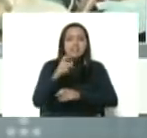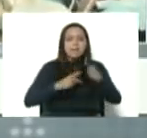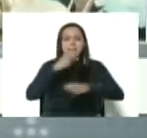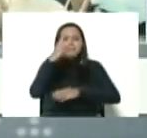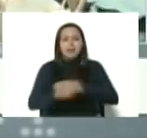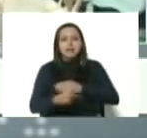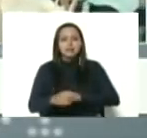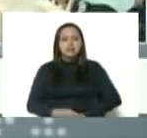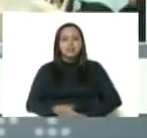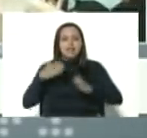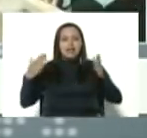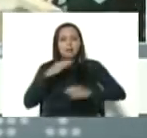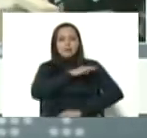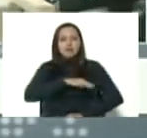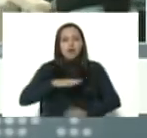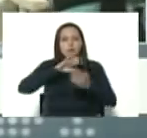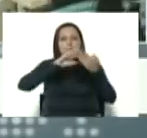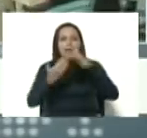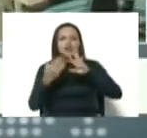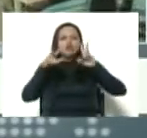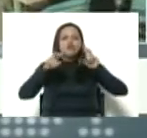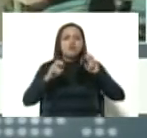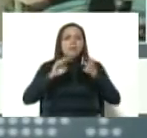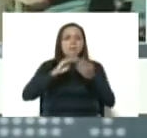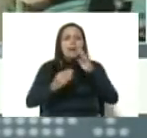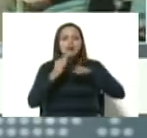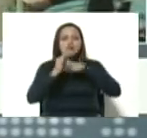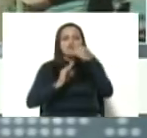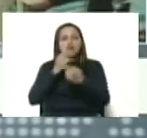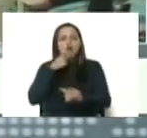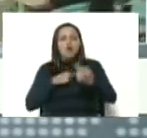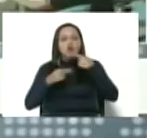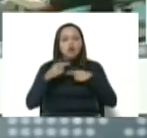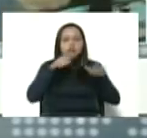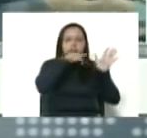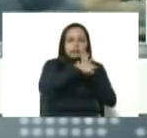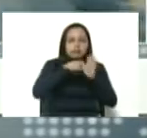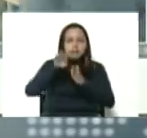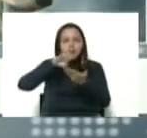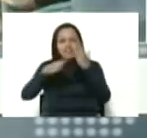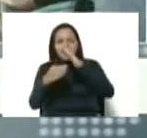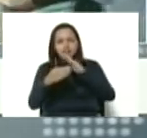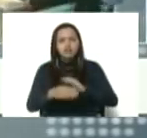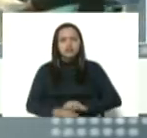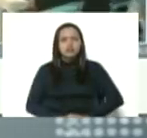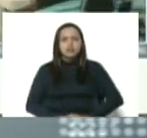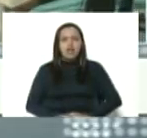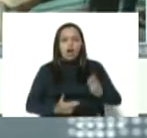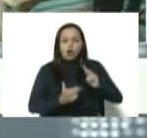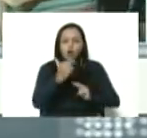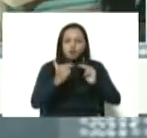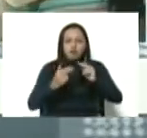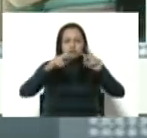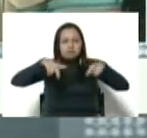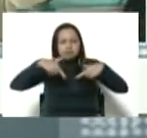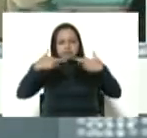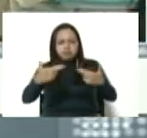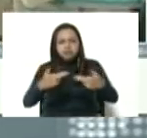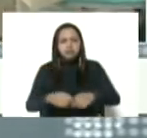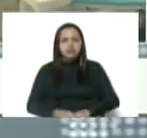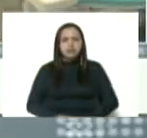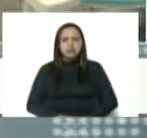a la gran misión Barrio Nuevo, Barrio Tricolor para que vaya a barrio adentro a construir, a adecuar, a instalar